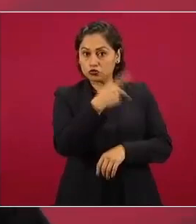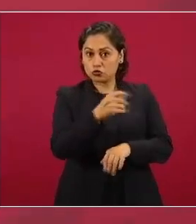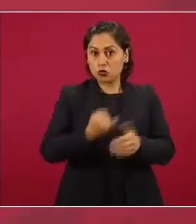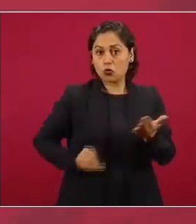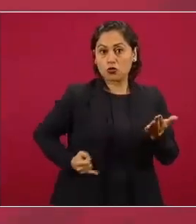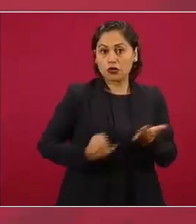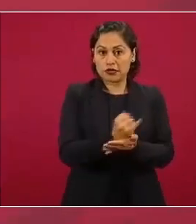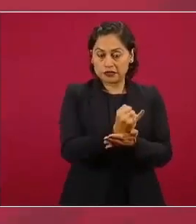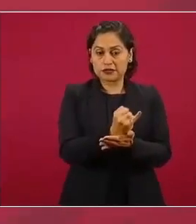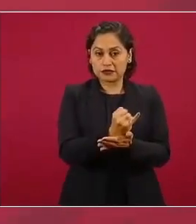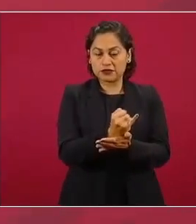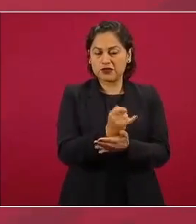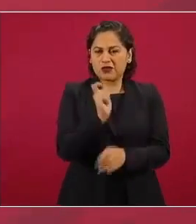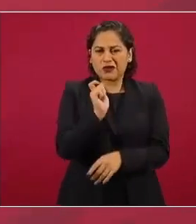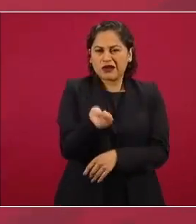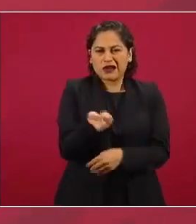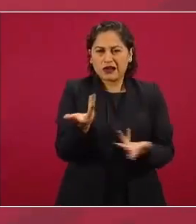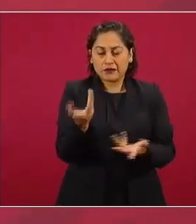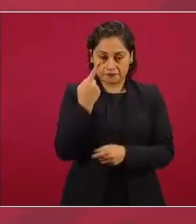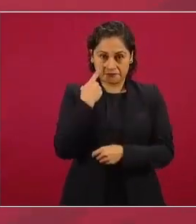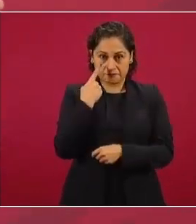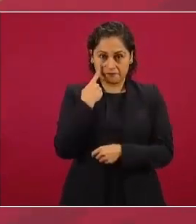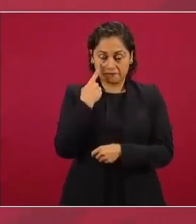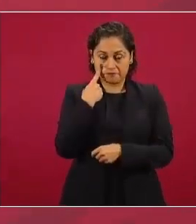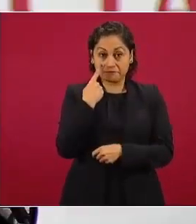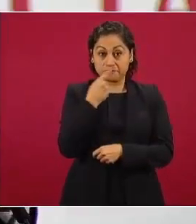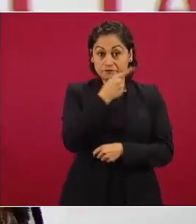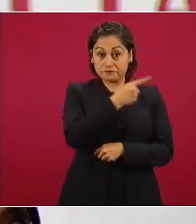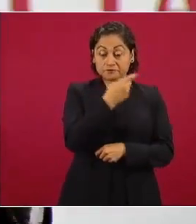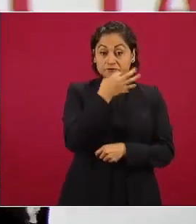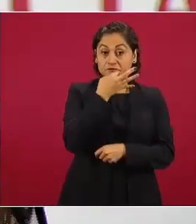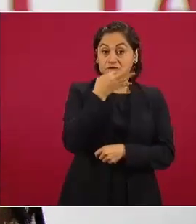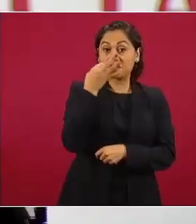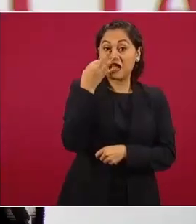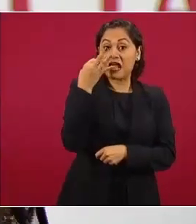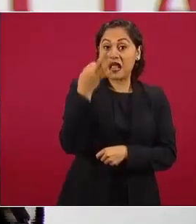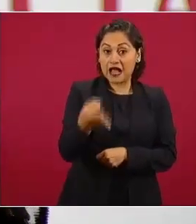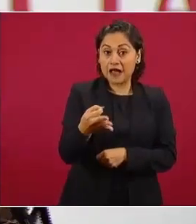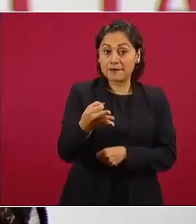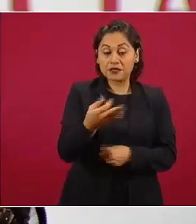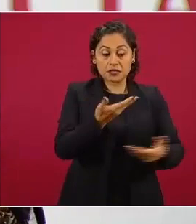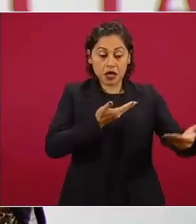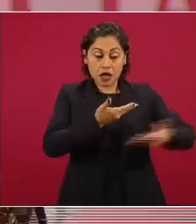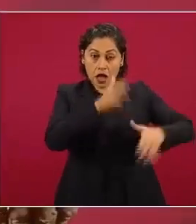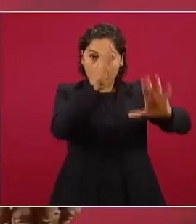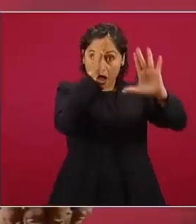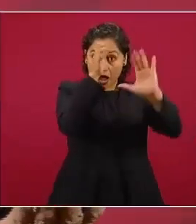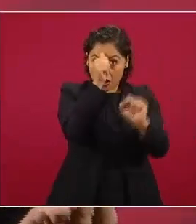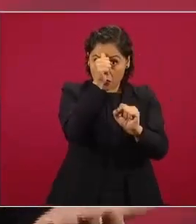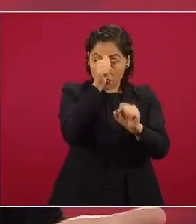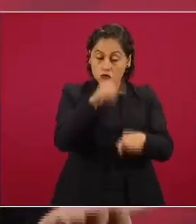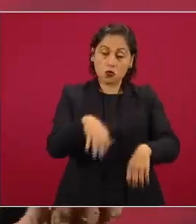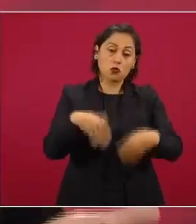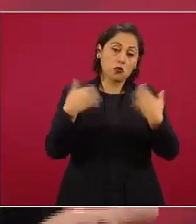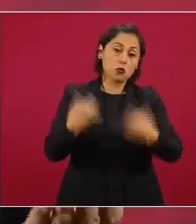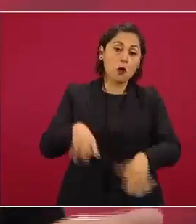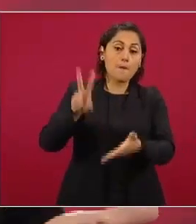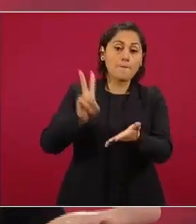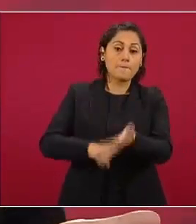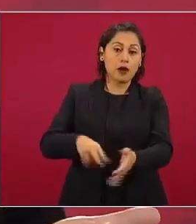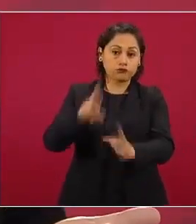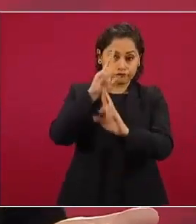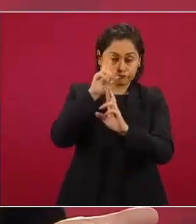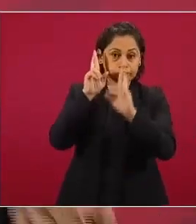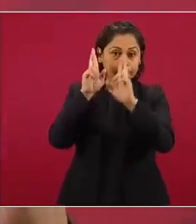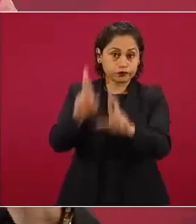¿qué significa? que ponen en alto valor la cooperación con México en materia de seguridad y eso es una materia sustantiva de